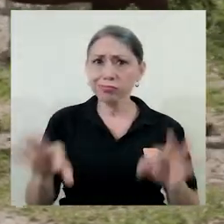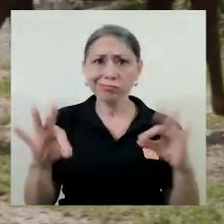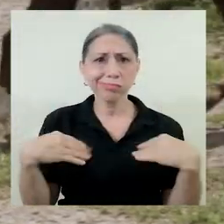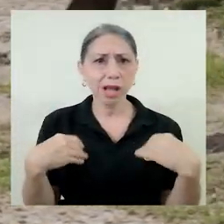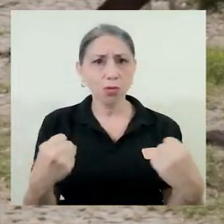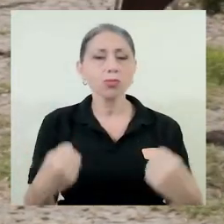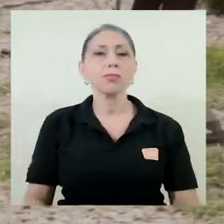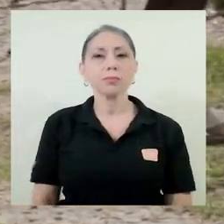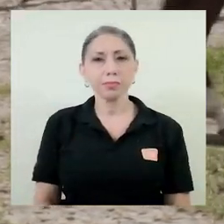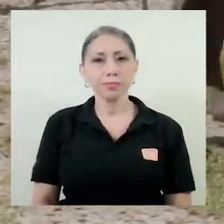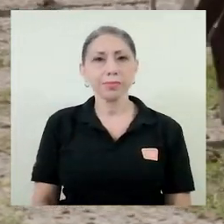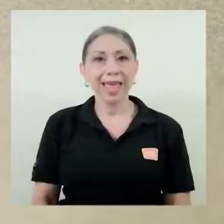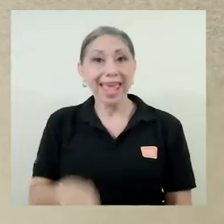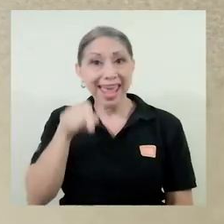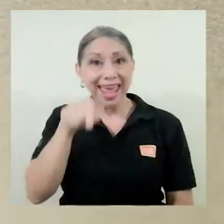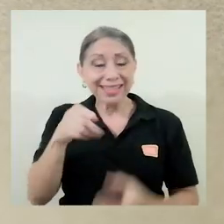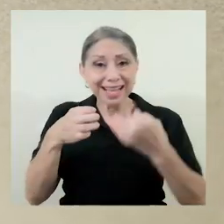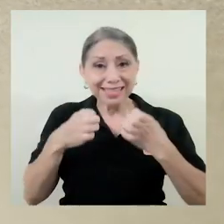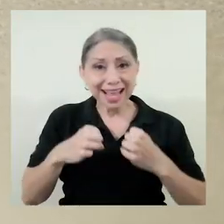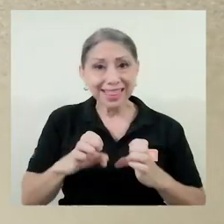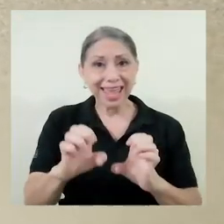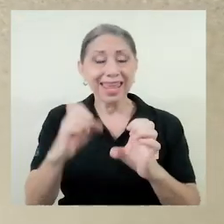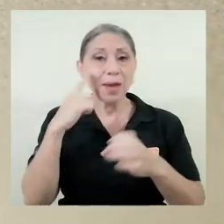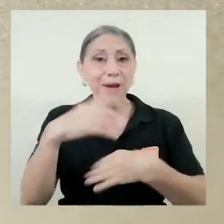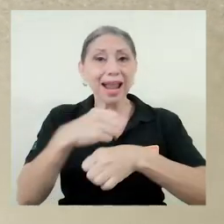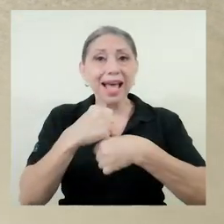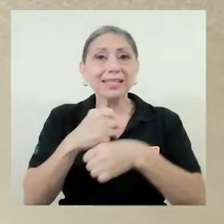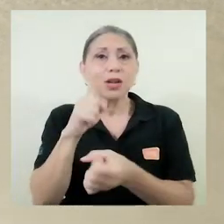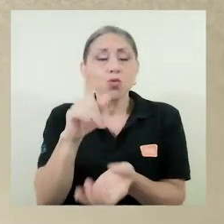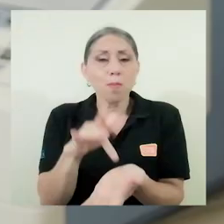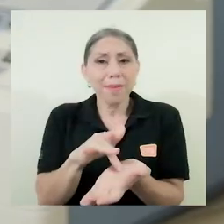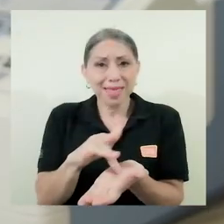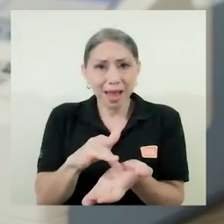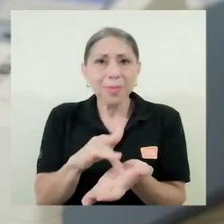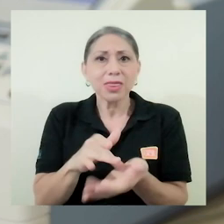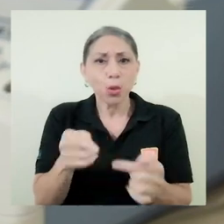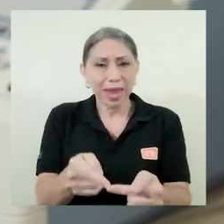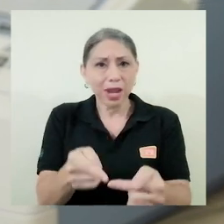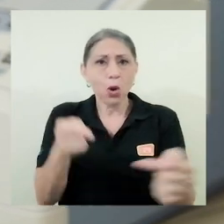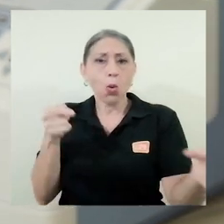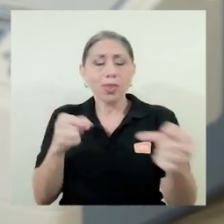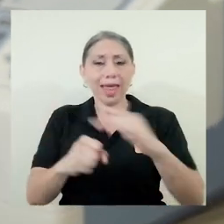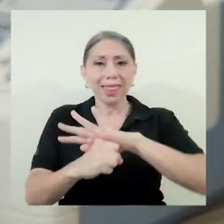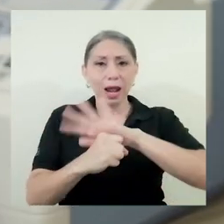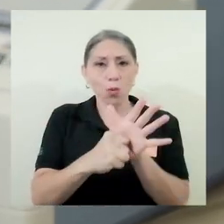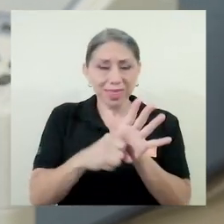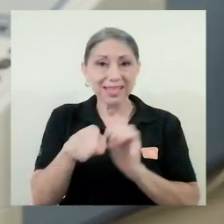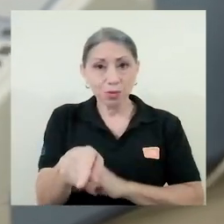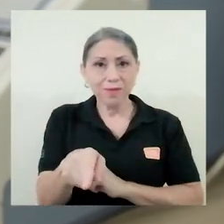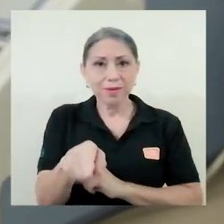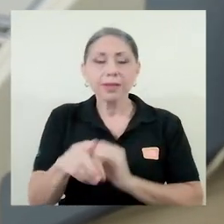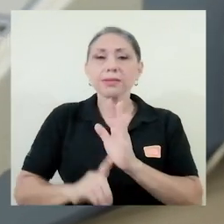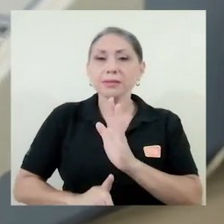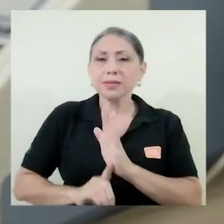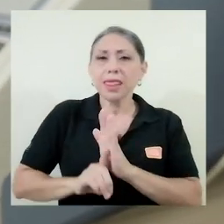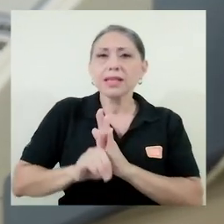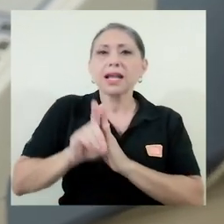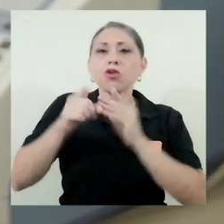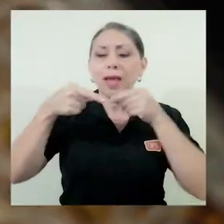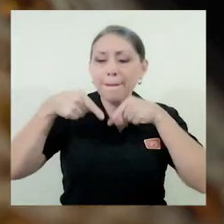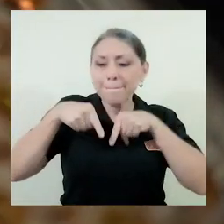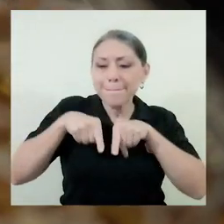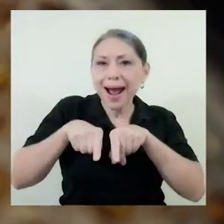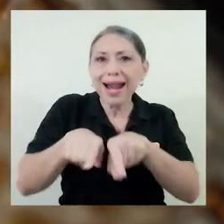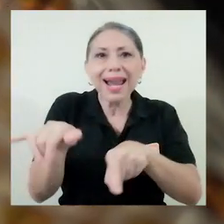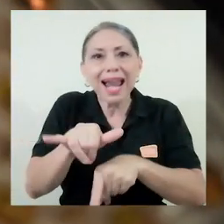perfecto estado de salud. Esta estrategia de fabricación de un medicamento en contra de la COVID-19 se desarrolla